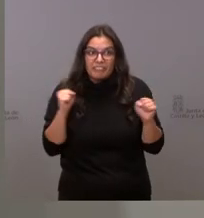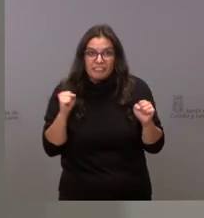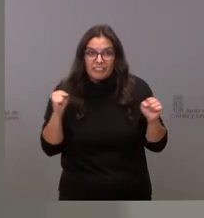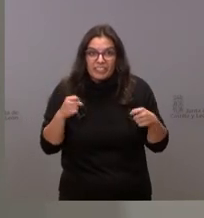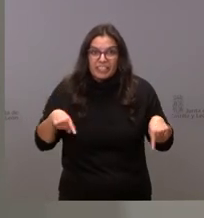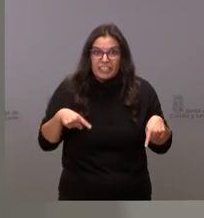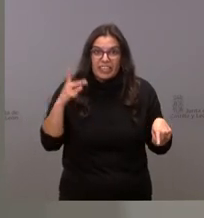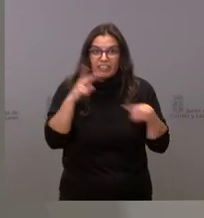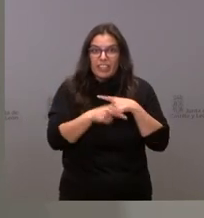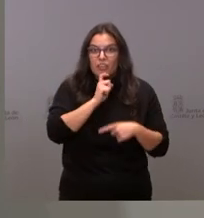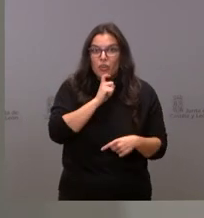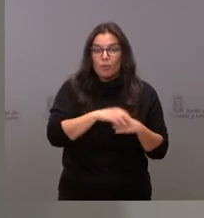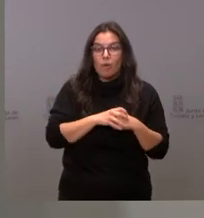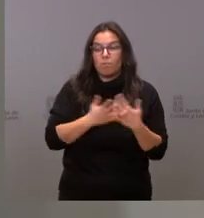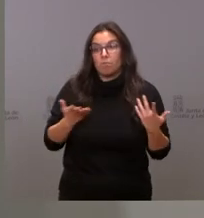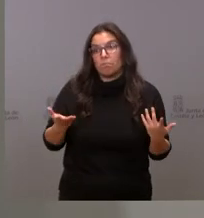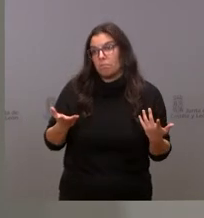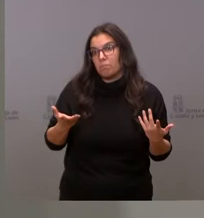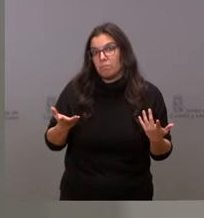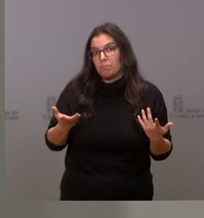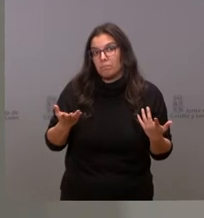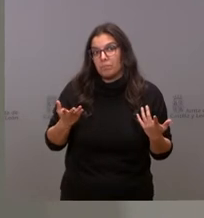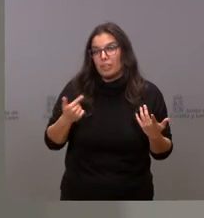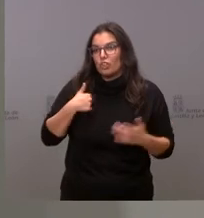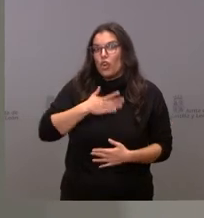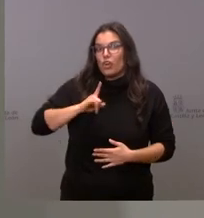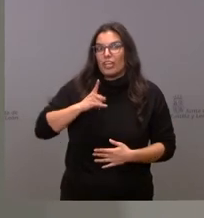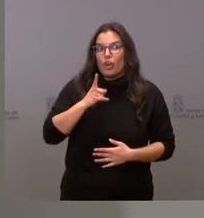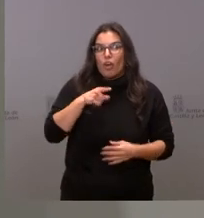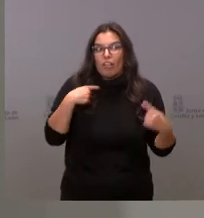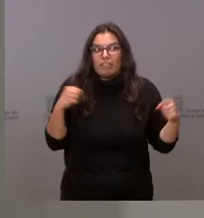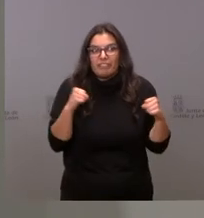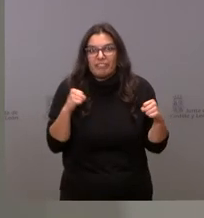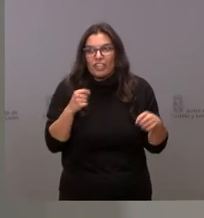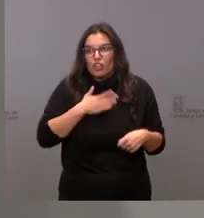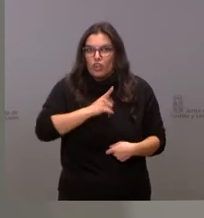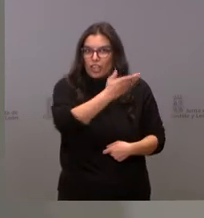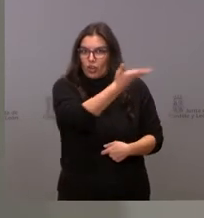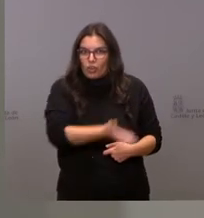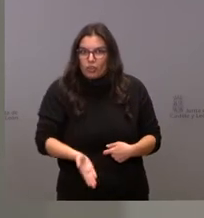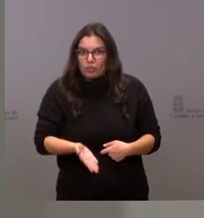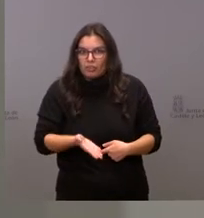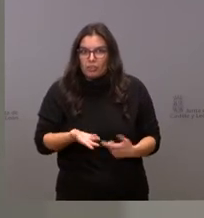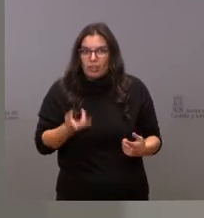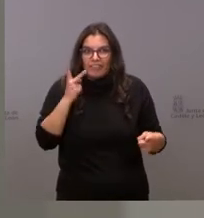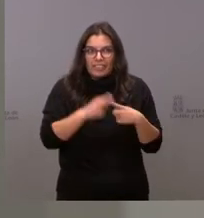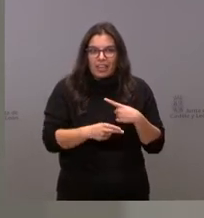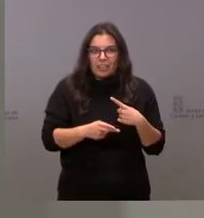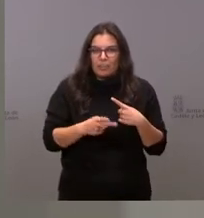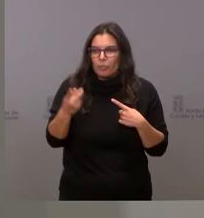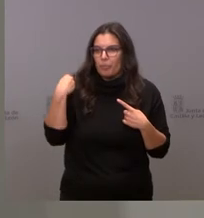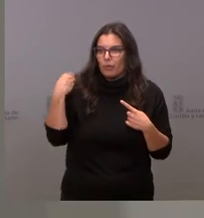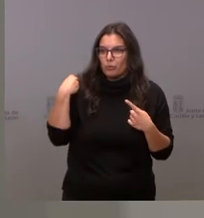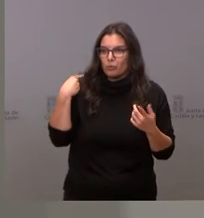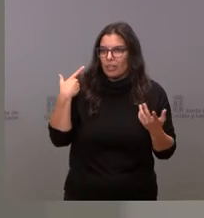nadie tiene previsto congelar a los ancianos yo no acabo de entender la pregunta si la pregunta es si los